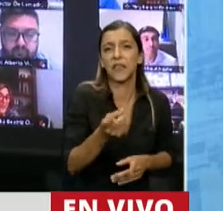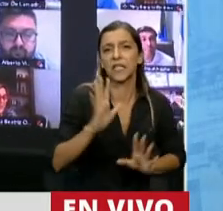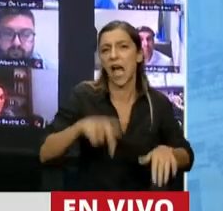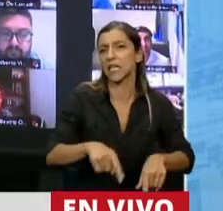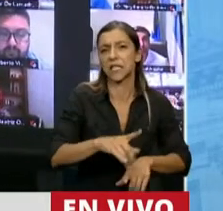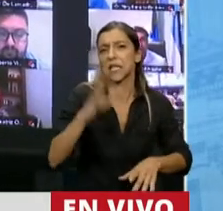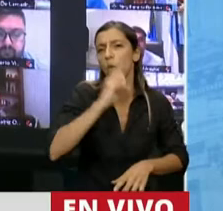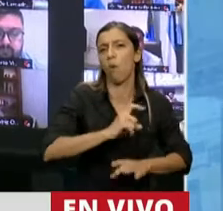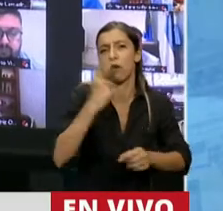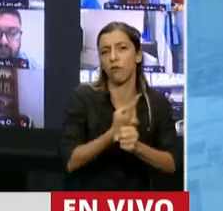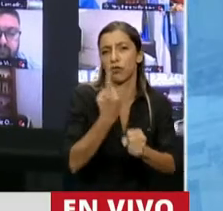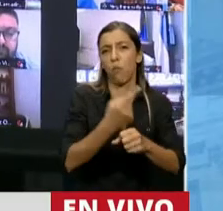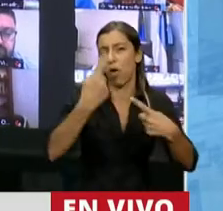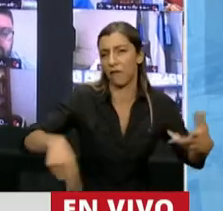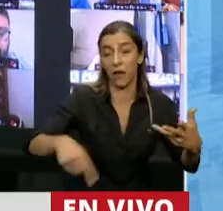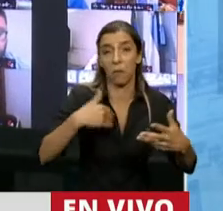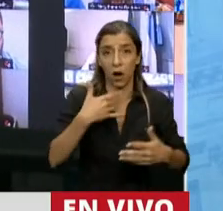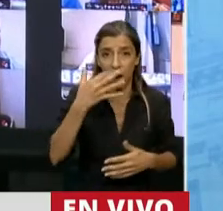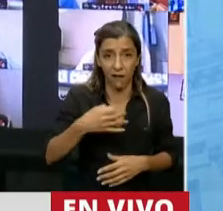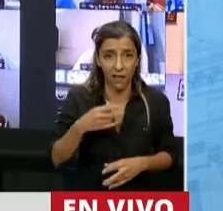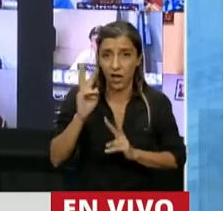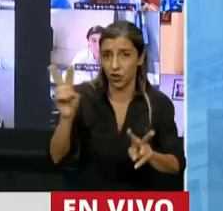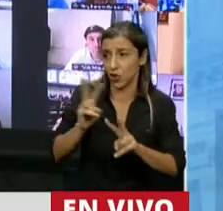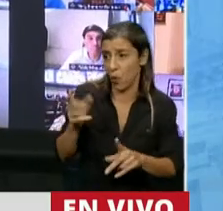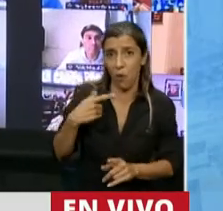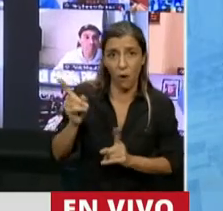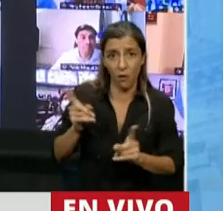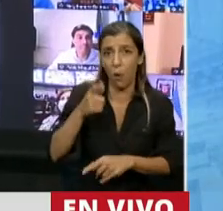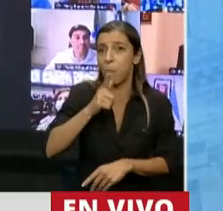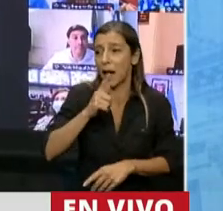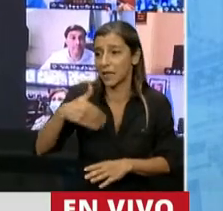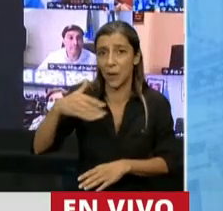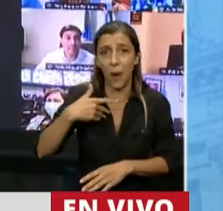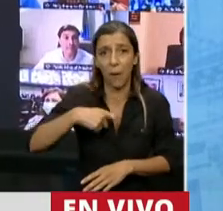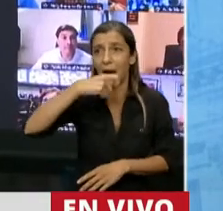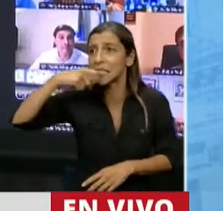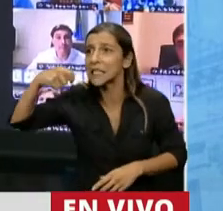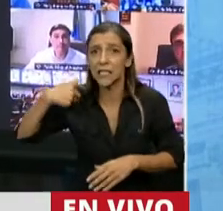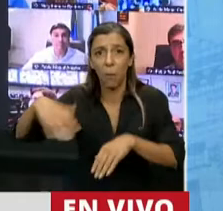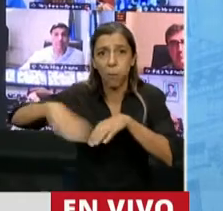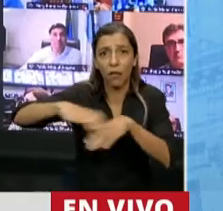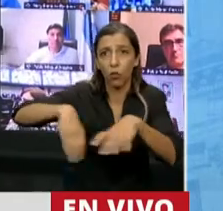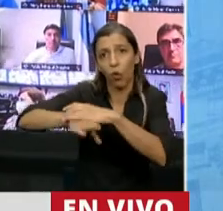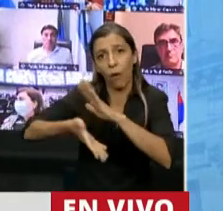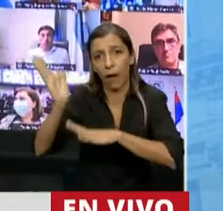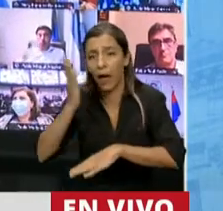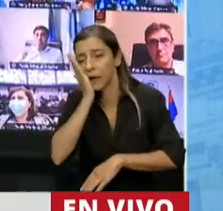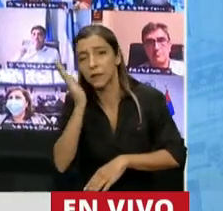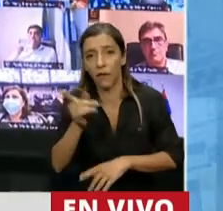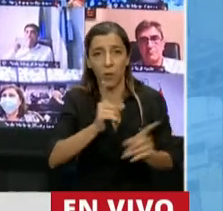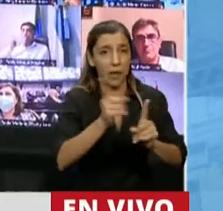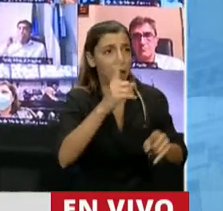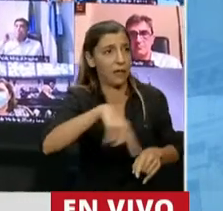diputadas que se estaban lavando los dientes y se estaban poniendo las pantuflas para irse a dormir, mientras nosotros estamos acá hasta las 4 o 5 de la mañana.